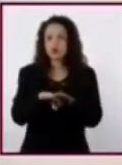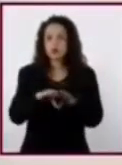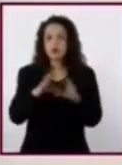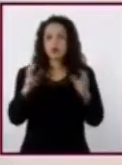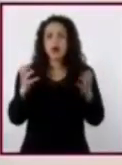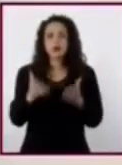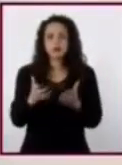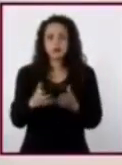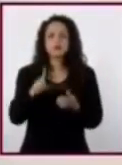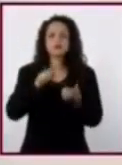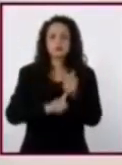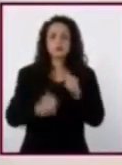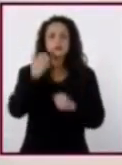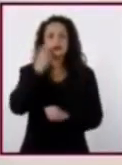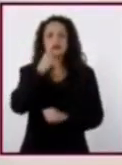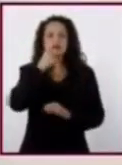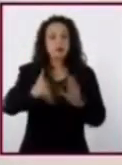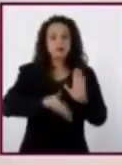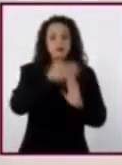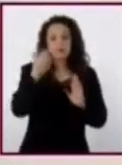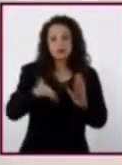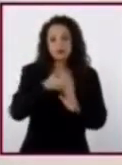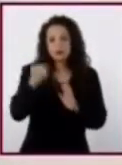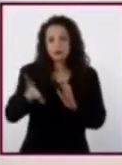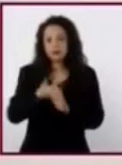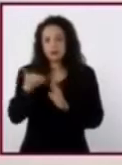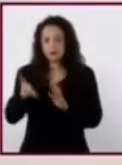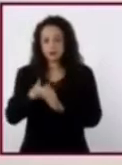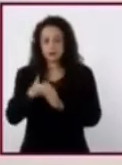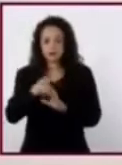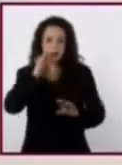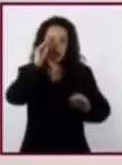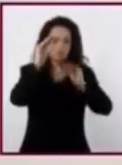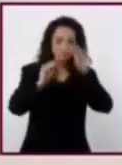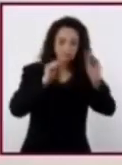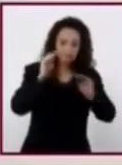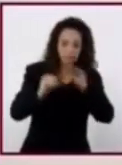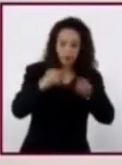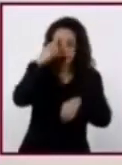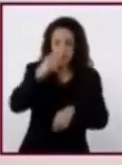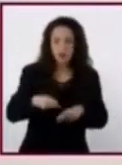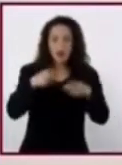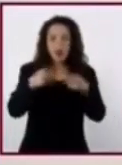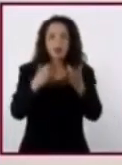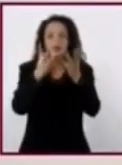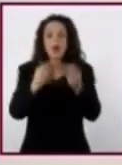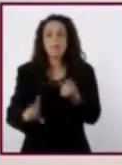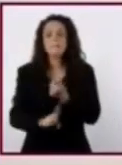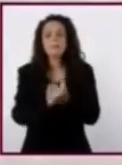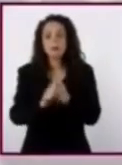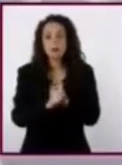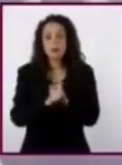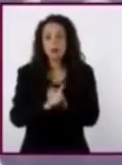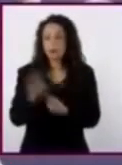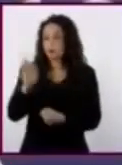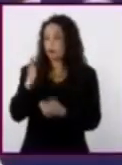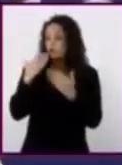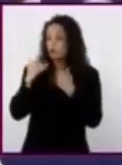construir, es dar soluciones a un problema si se quiere, y si no hay problema, no hay nada.